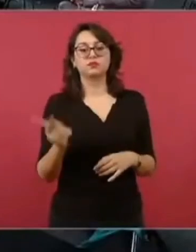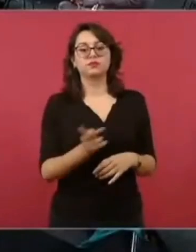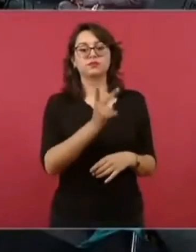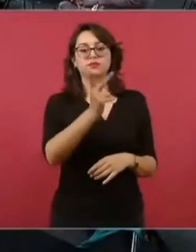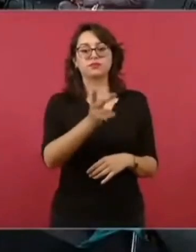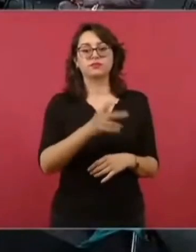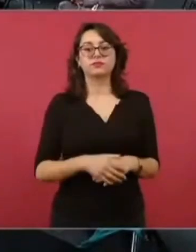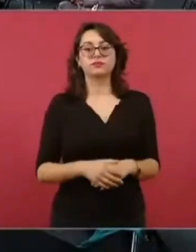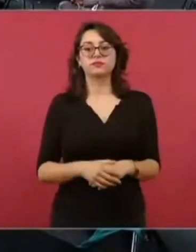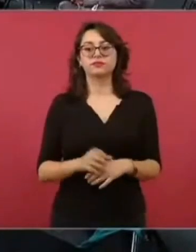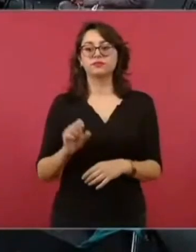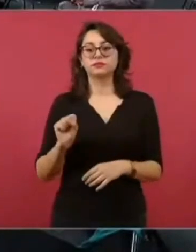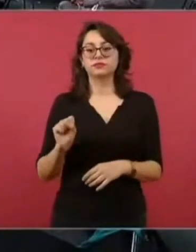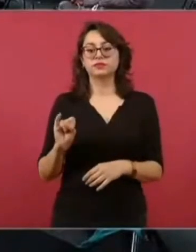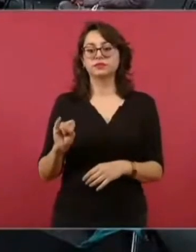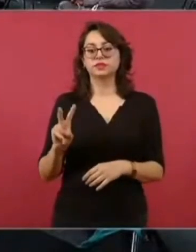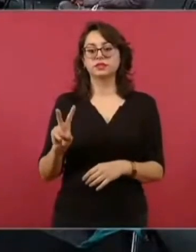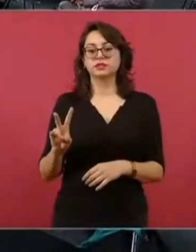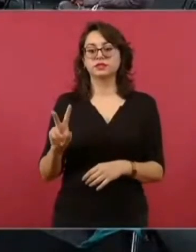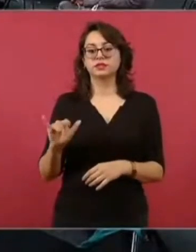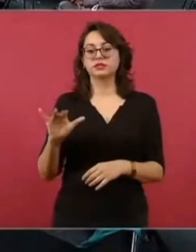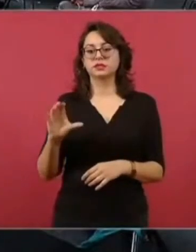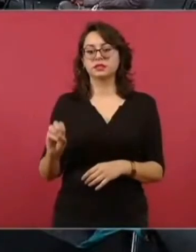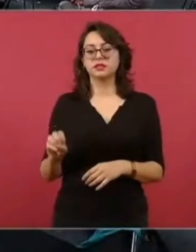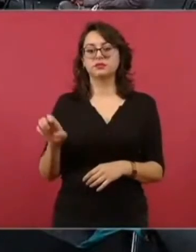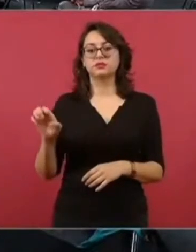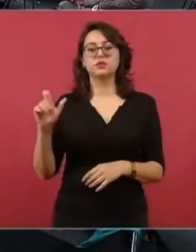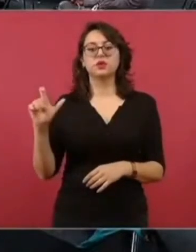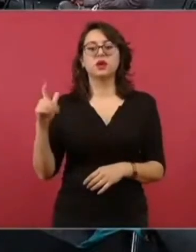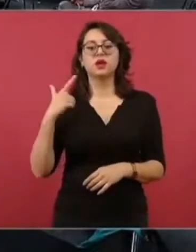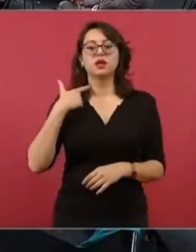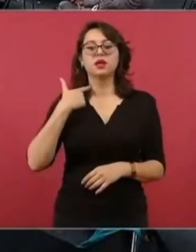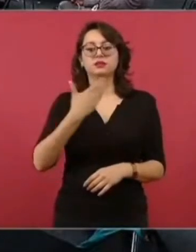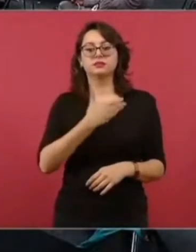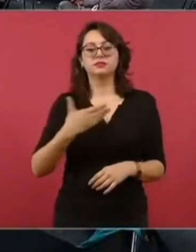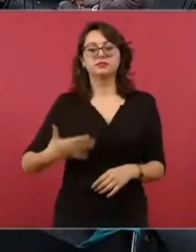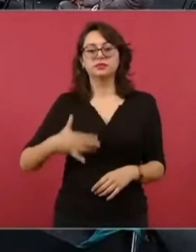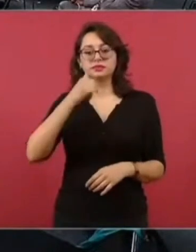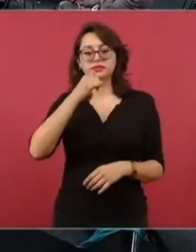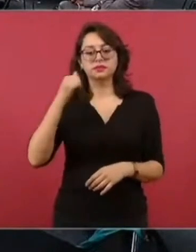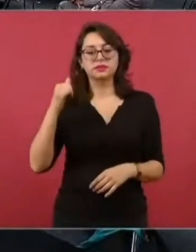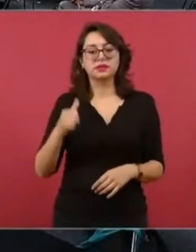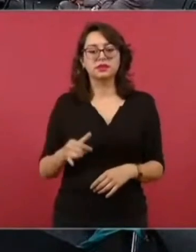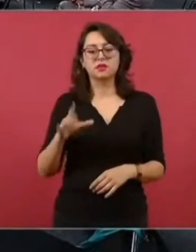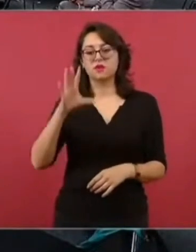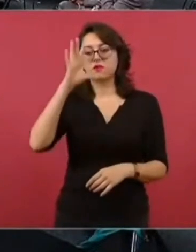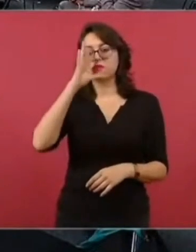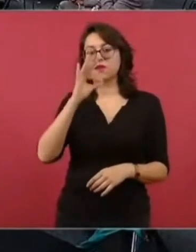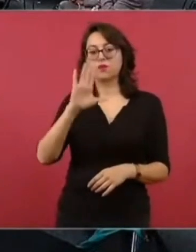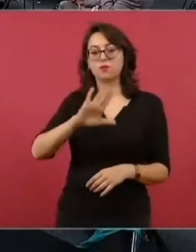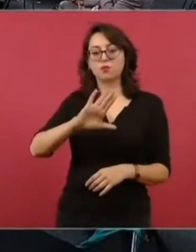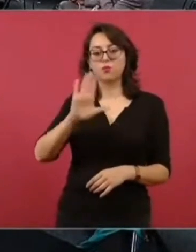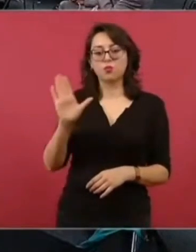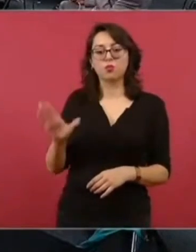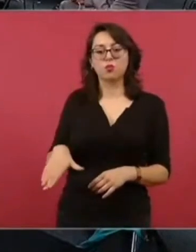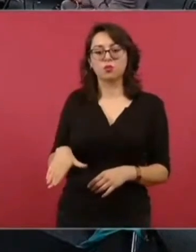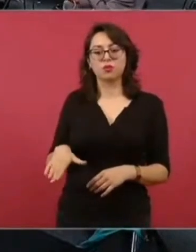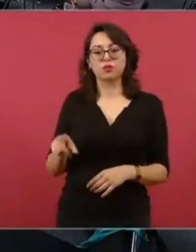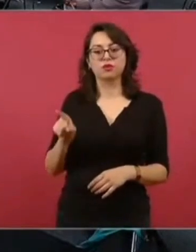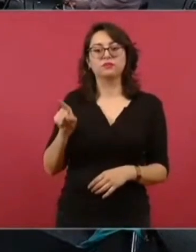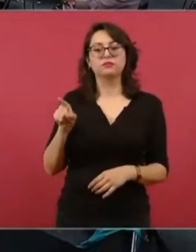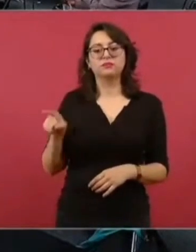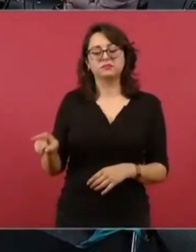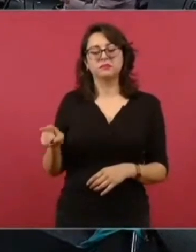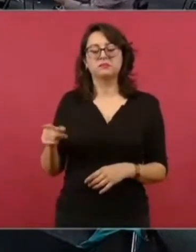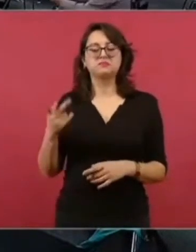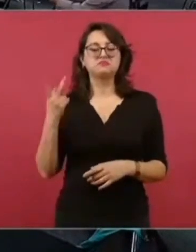Falleció Silvio Berlusconi, el exprimer ministro italiano, un personaje que subordinó la política a intereses